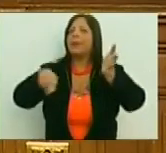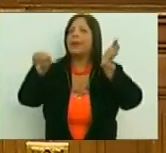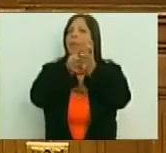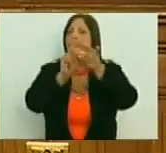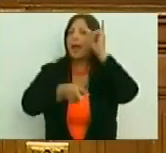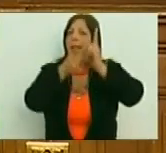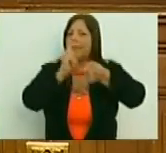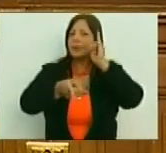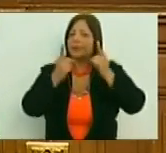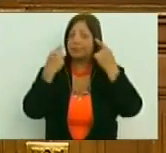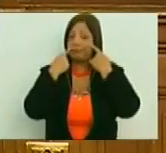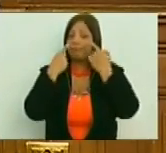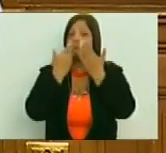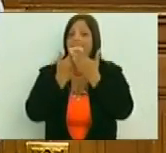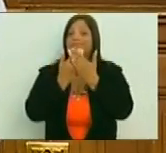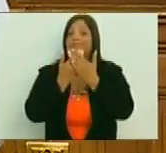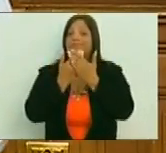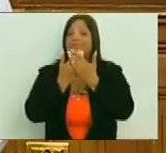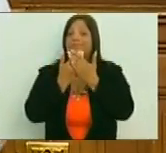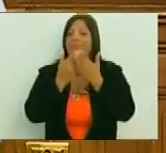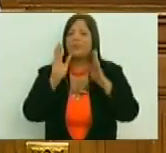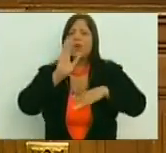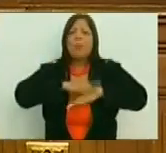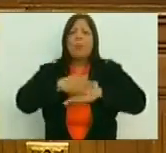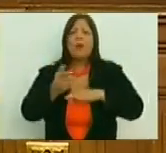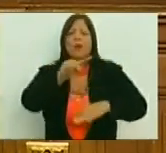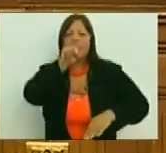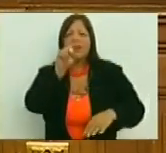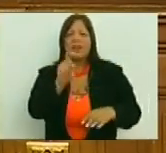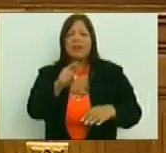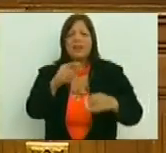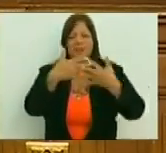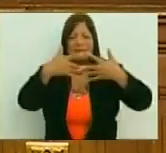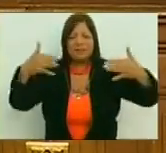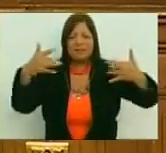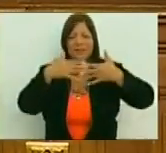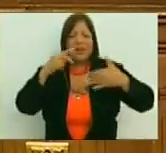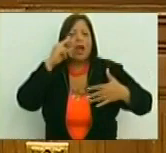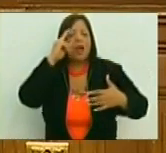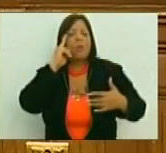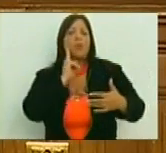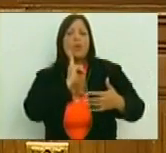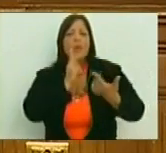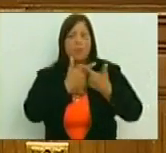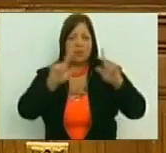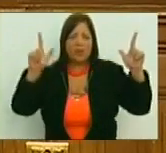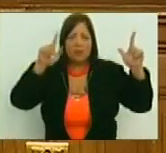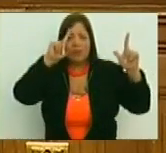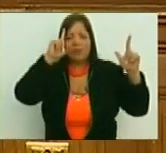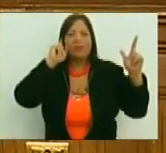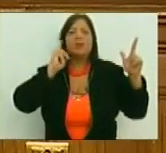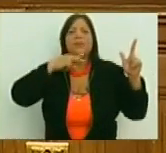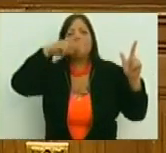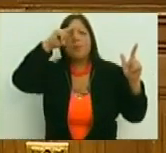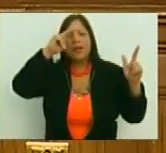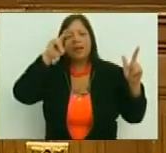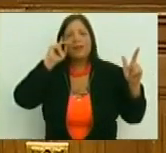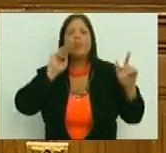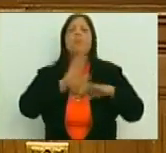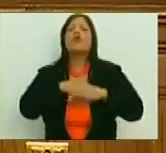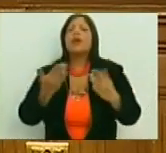y otra vez. ¿Por qué señalo esta cita del Padre Libertador? Nosotros